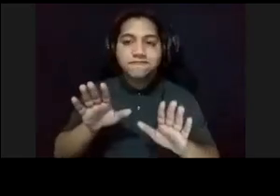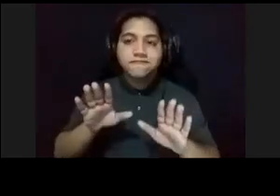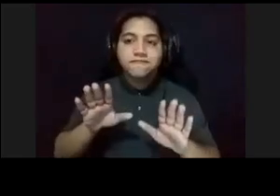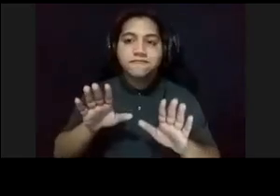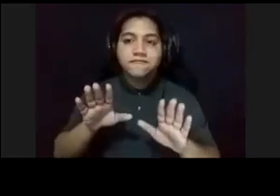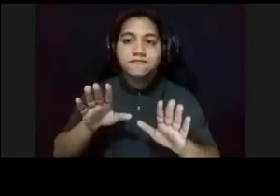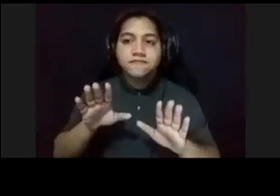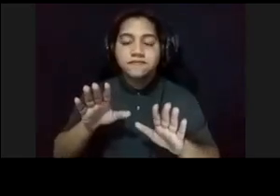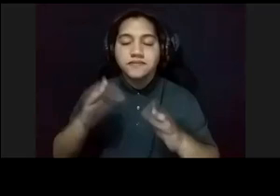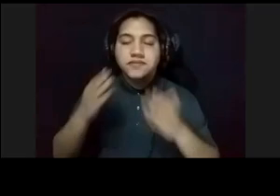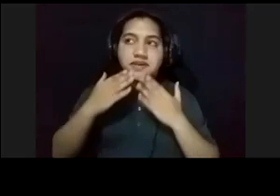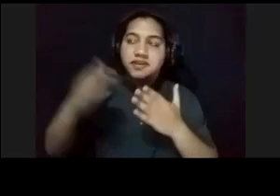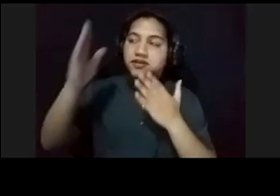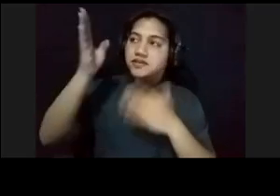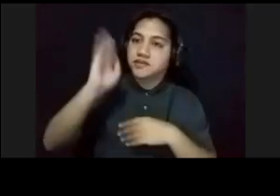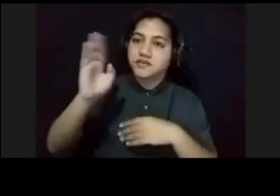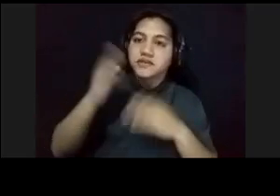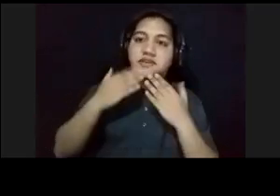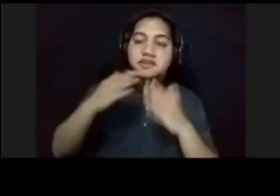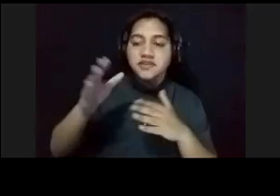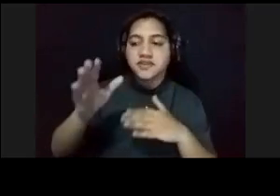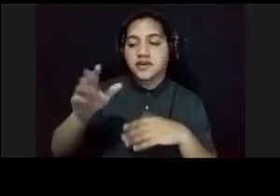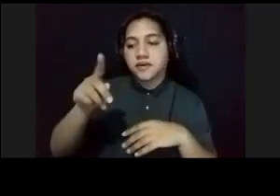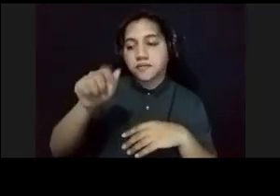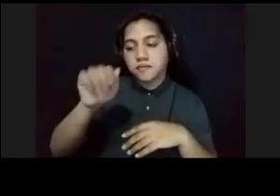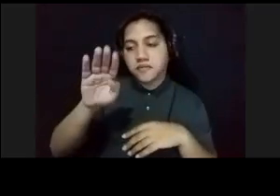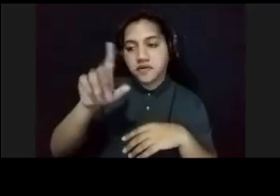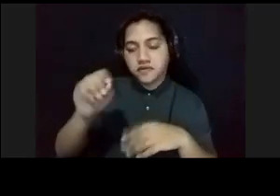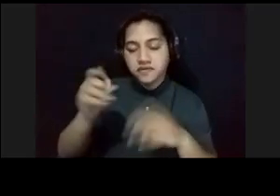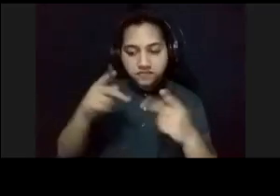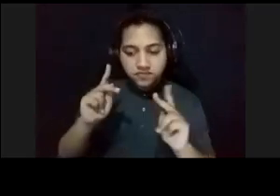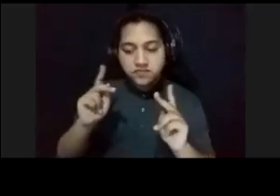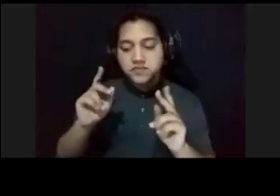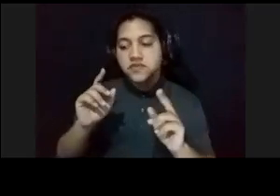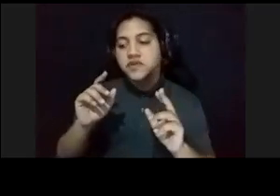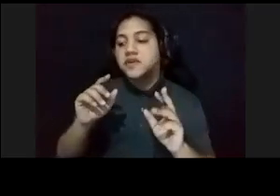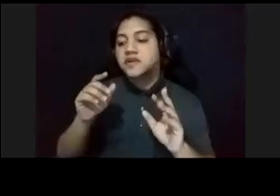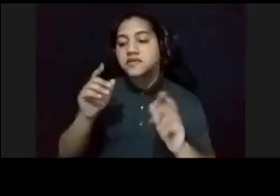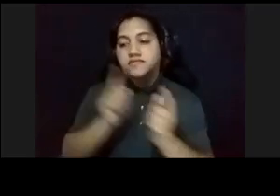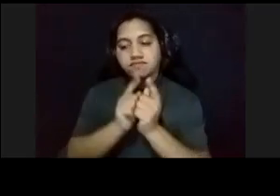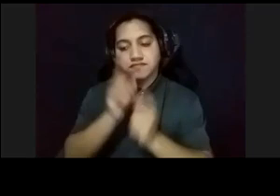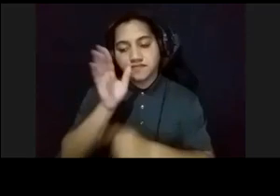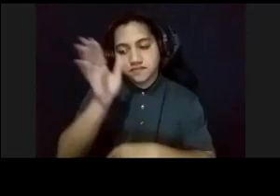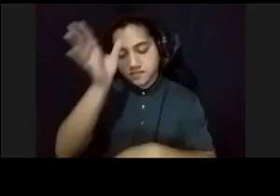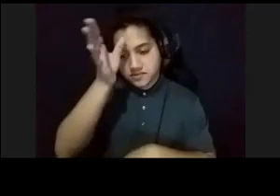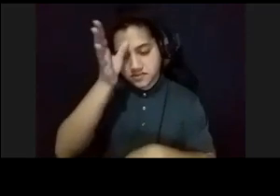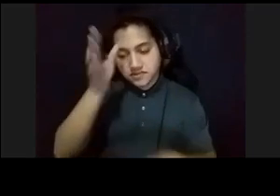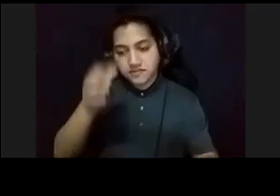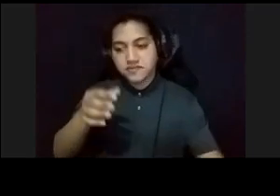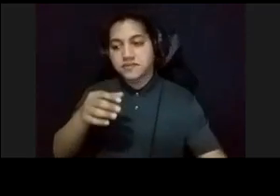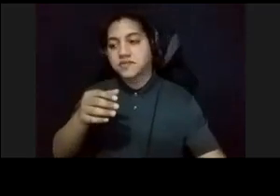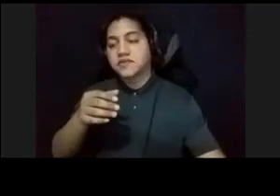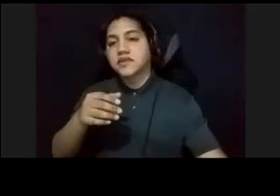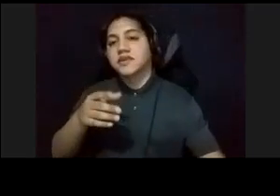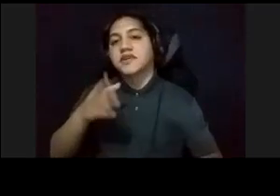doy gracias a Dios, y gracias a Pablo, porque me dio esa oportunidad, de conocerle a su padre, de disfrutar su vivencia,